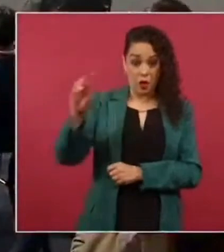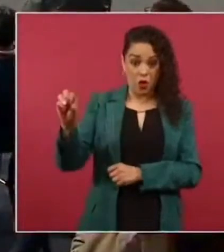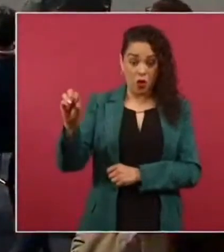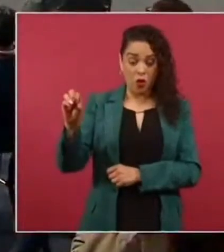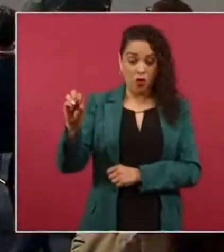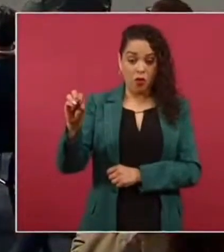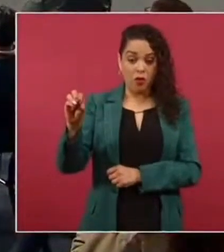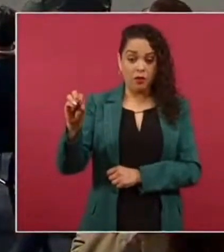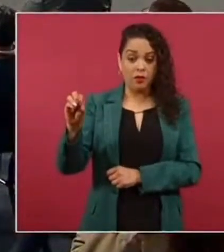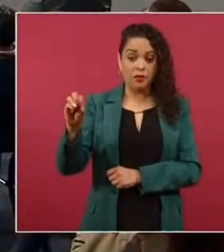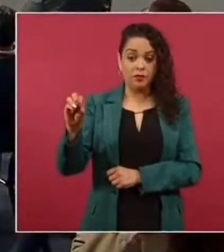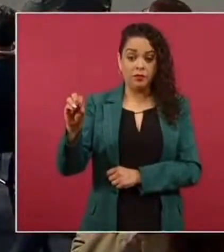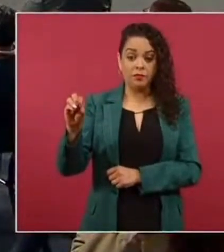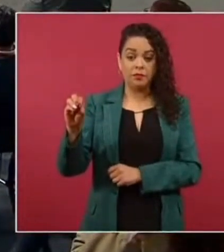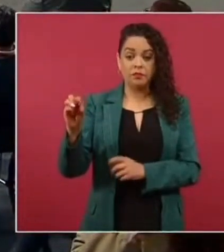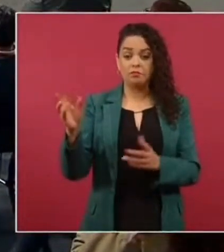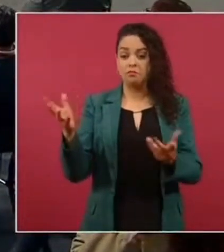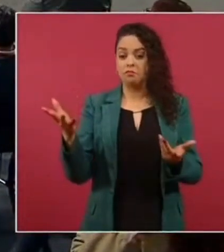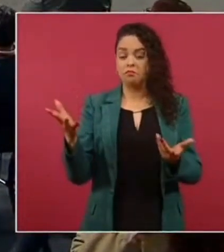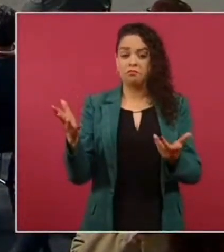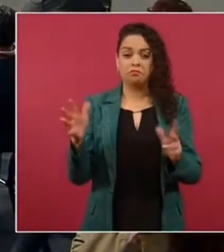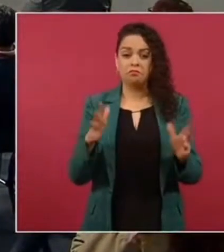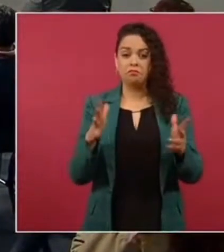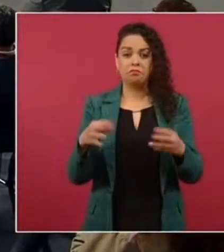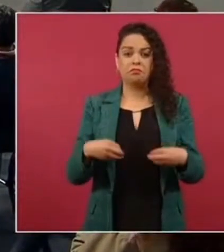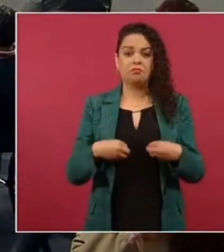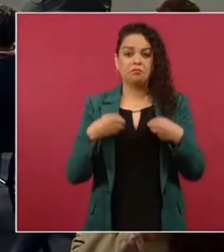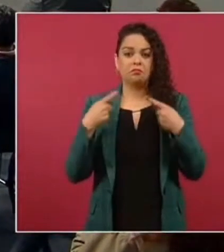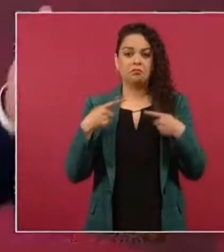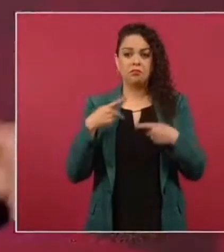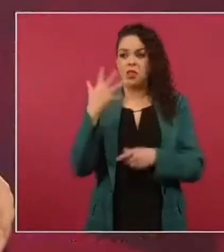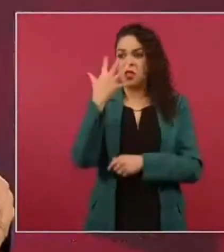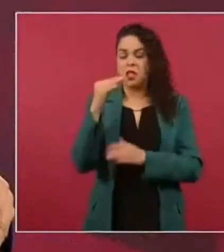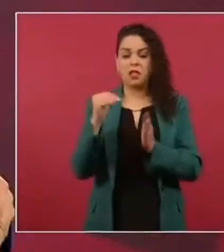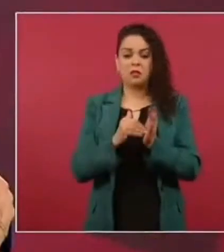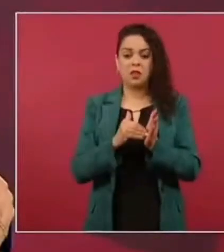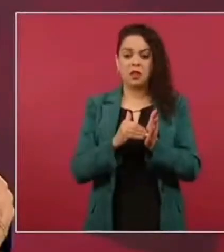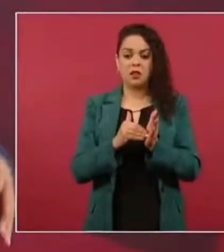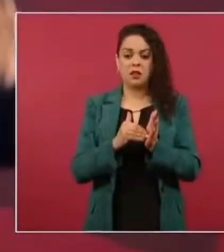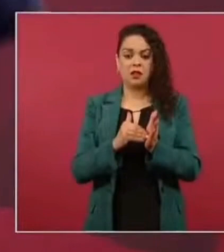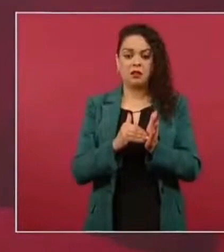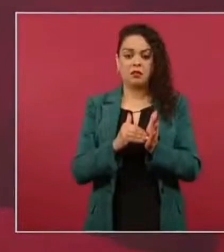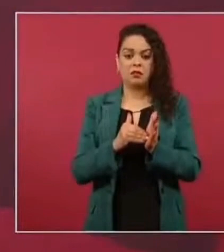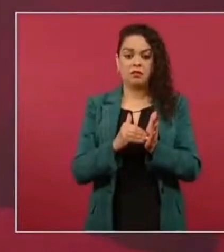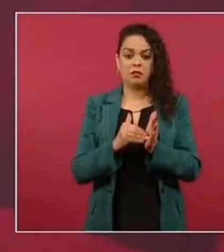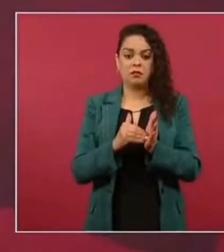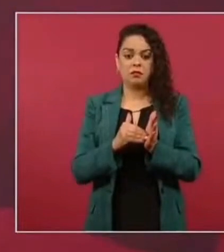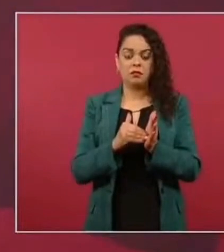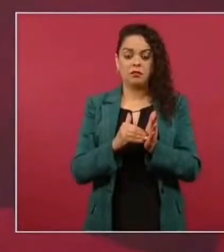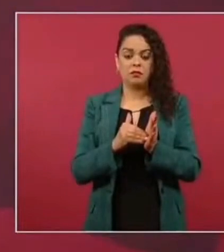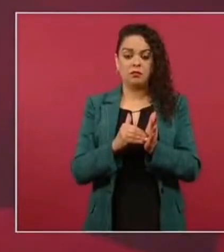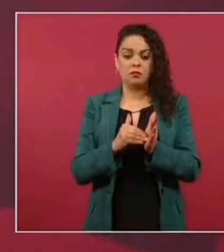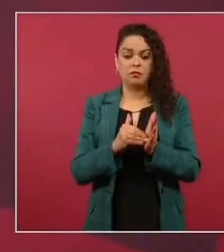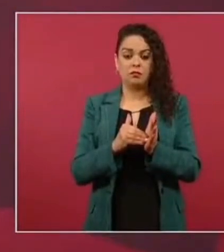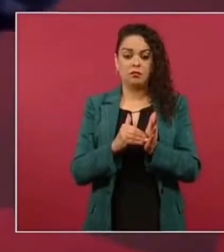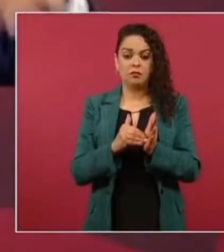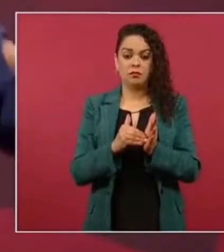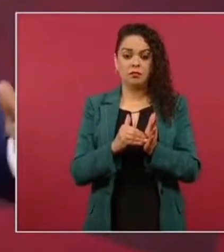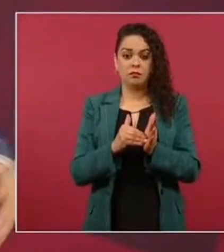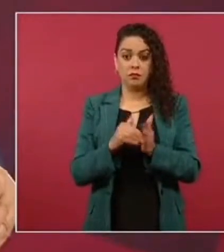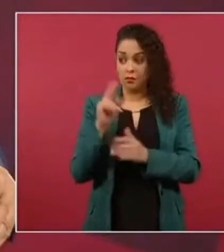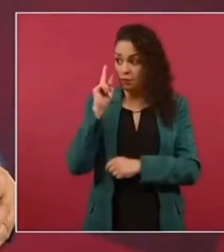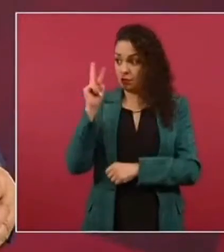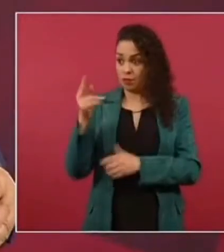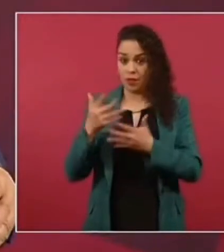alcanzó a tener una población de 10 mil habitantes lo que ahora es ese paraíso